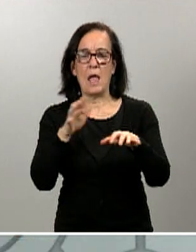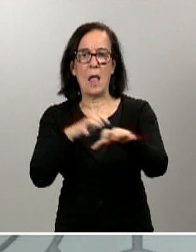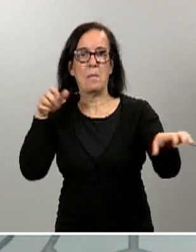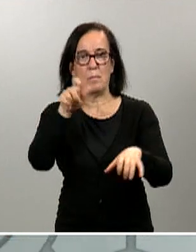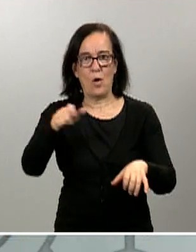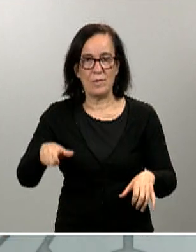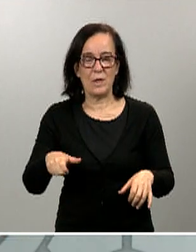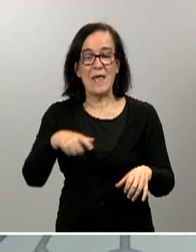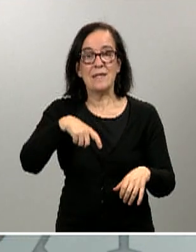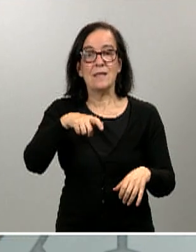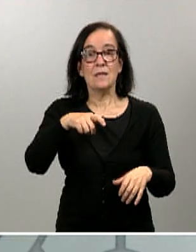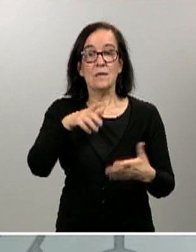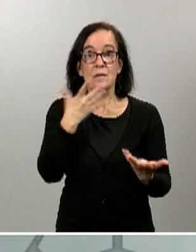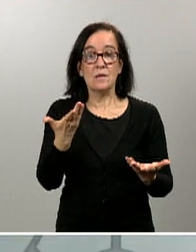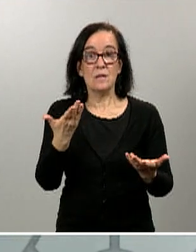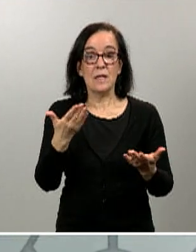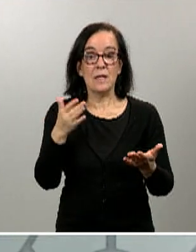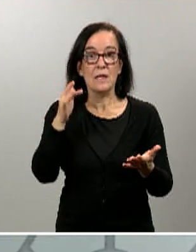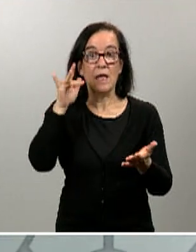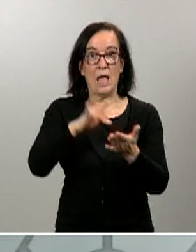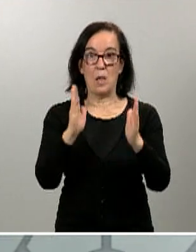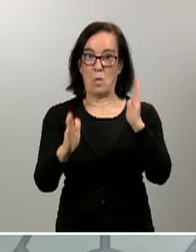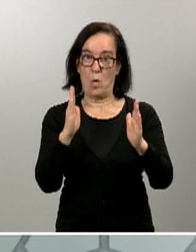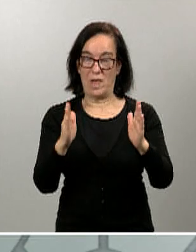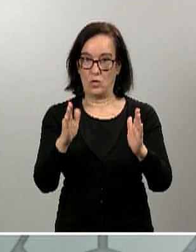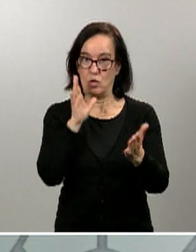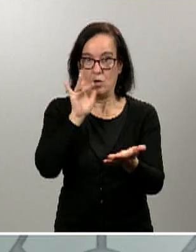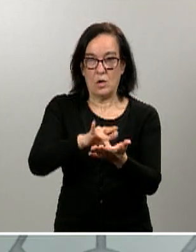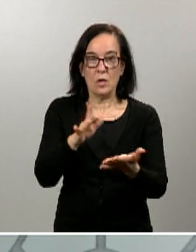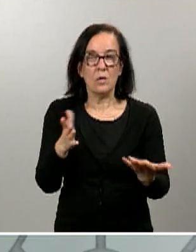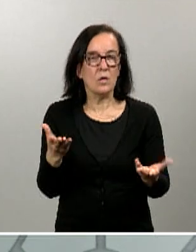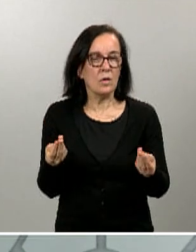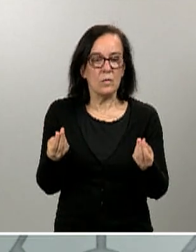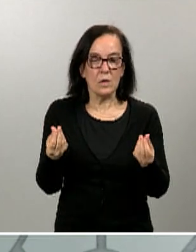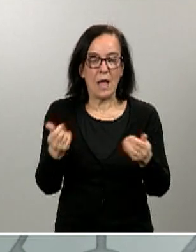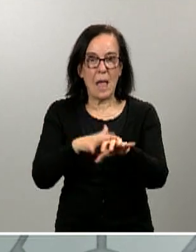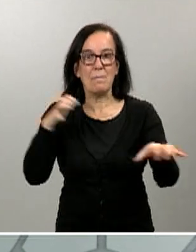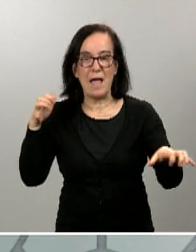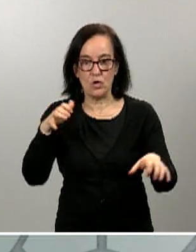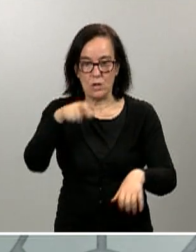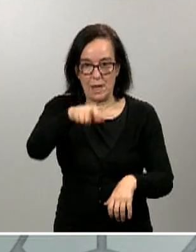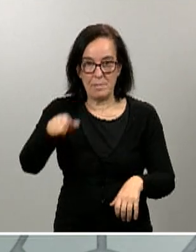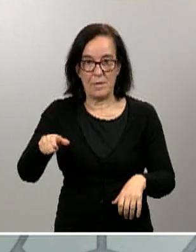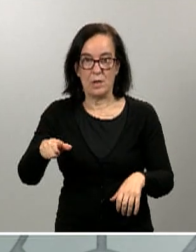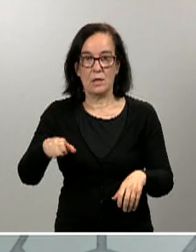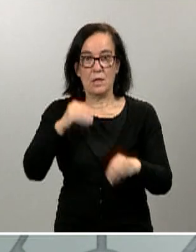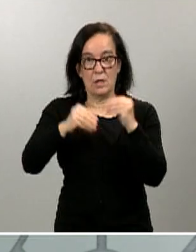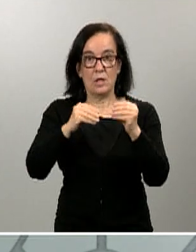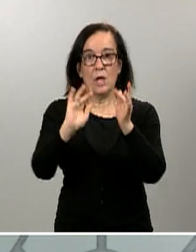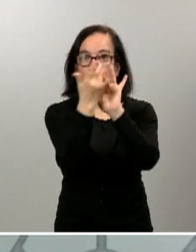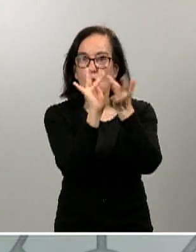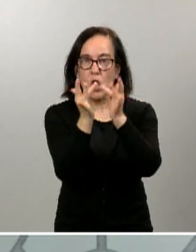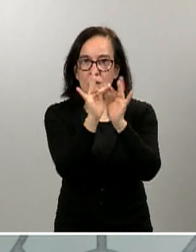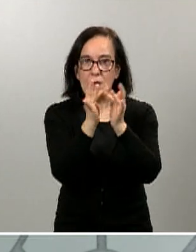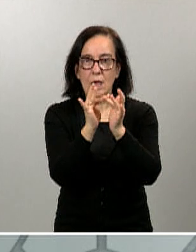personas en el momento en que estén. Entonces, la mayoría de las personas que obviamente se va a contactar con ellas van a